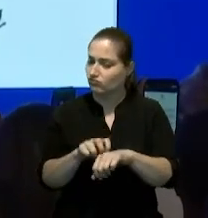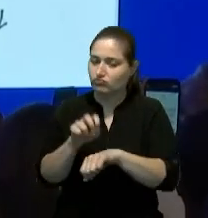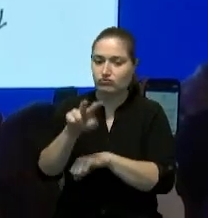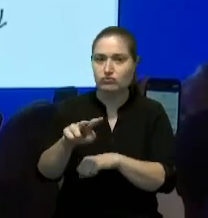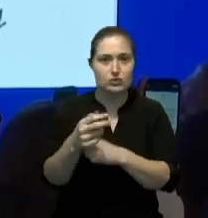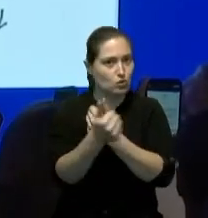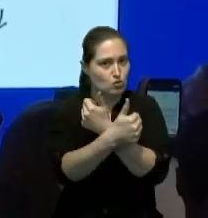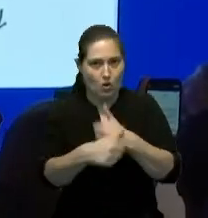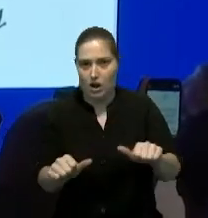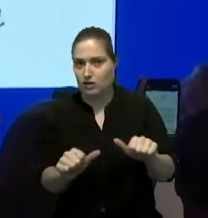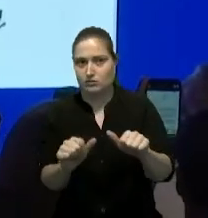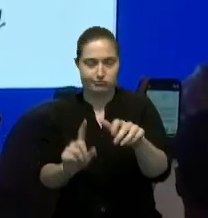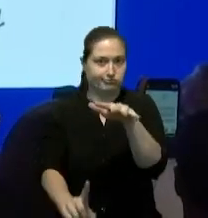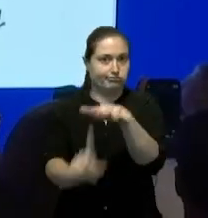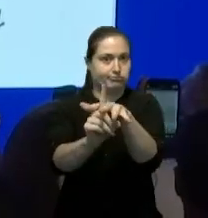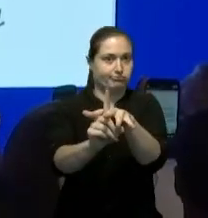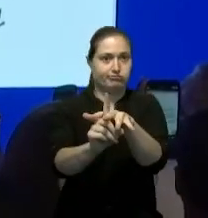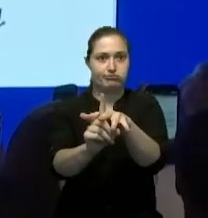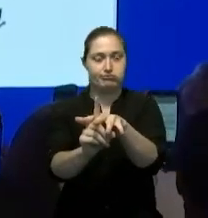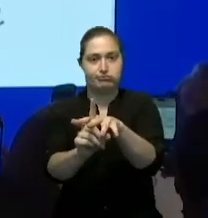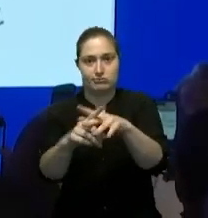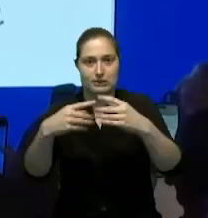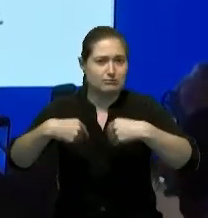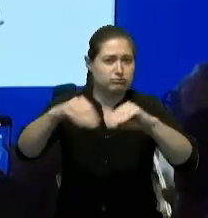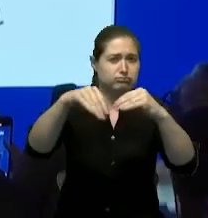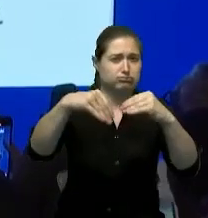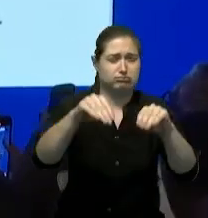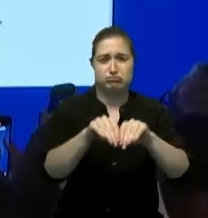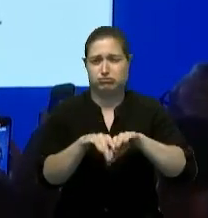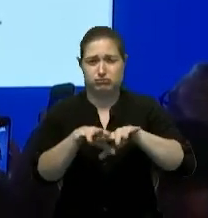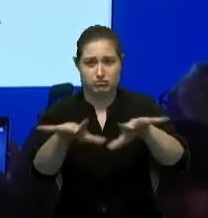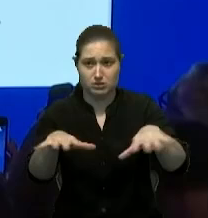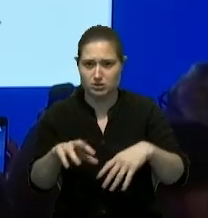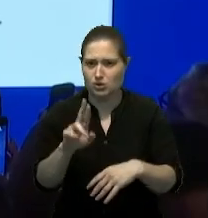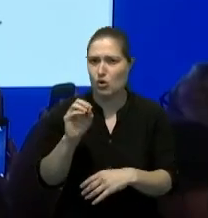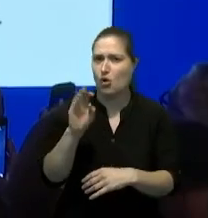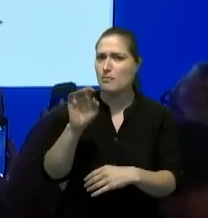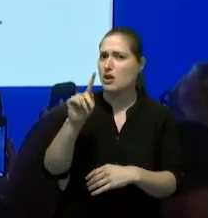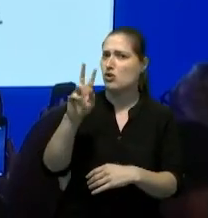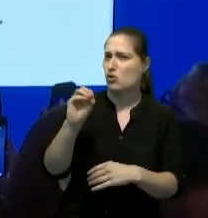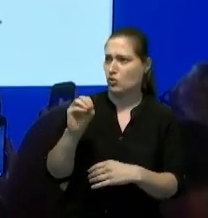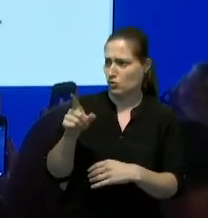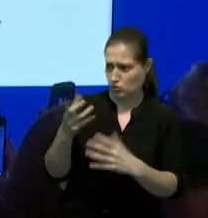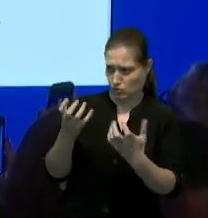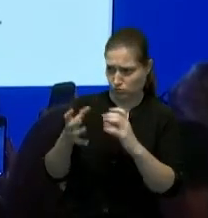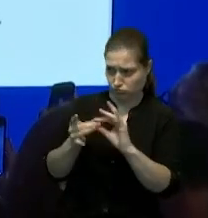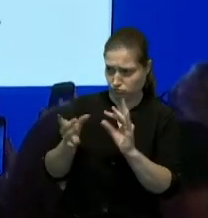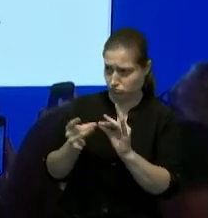iniciativa de cualquier delincuente en nuestro país tú querías Roberto abundar sobre